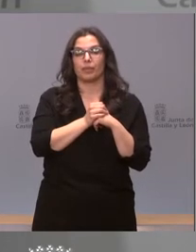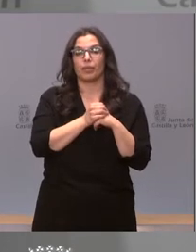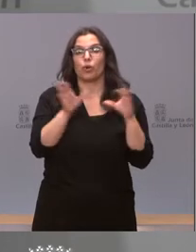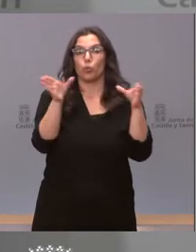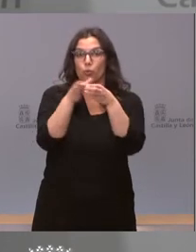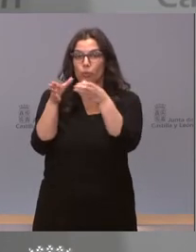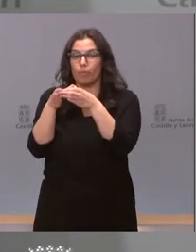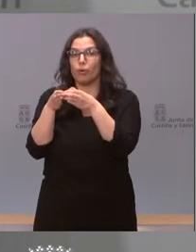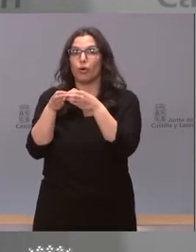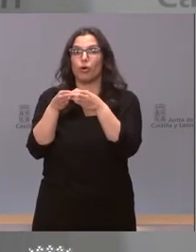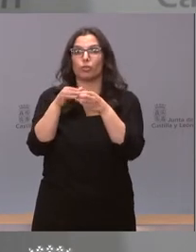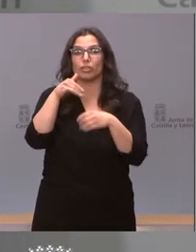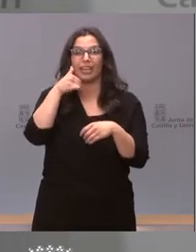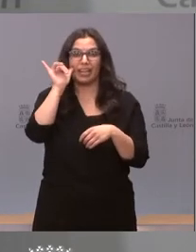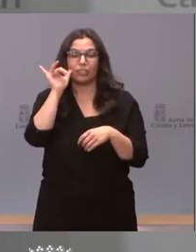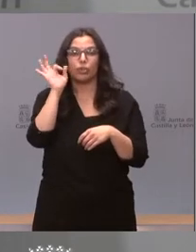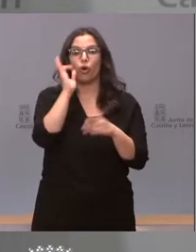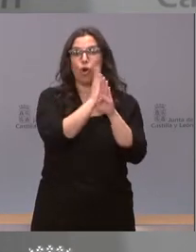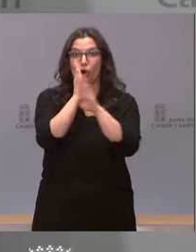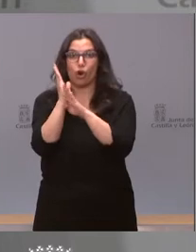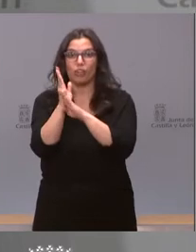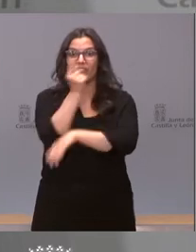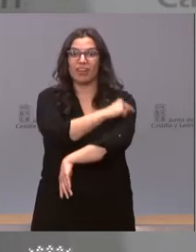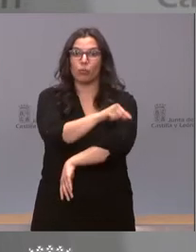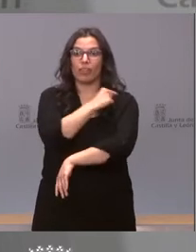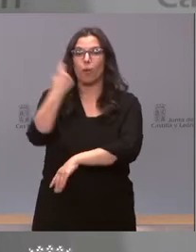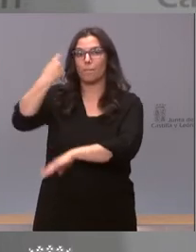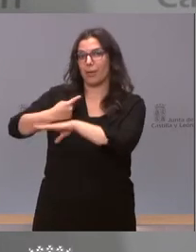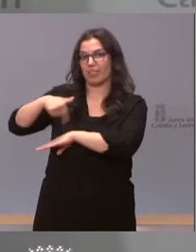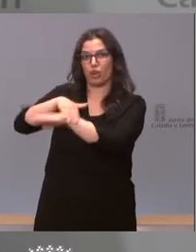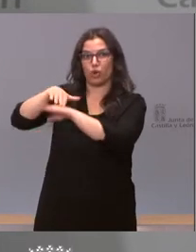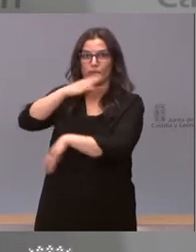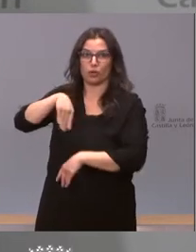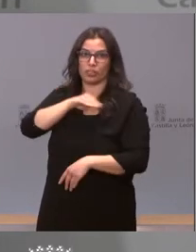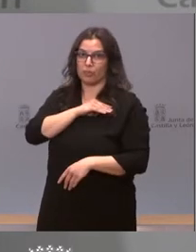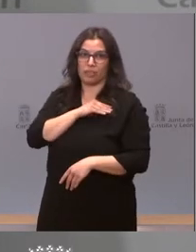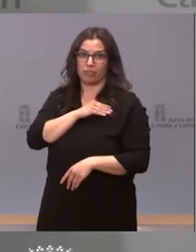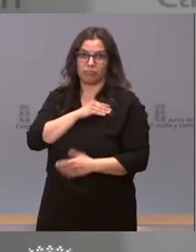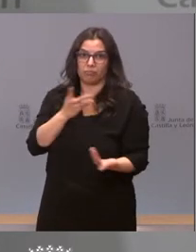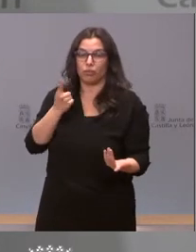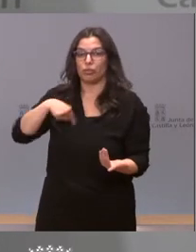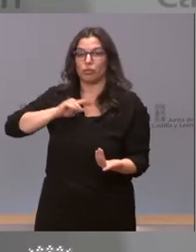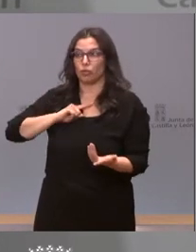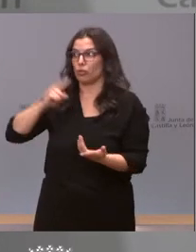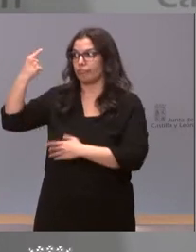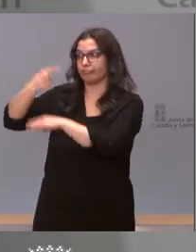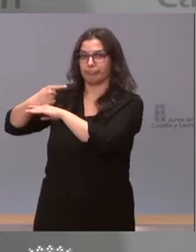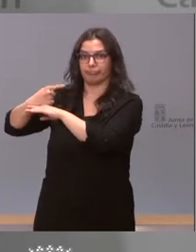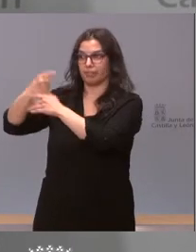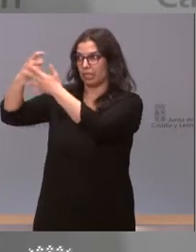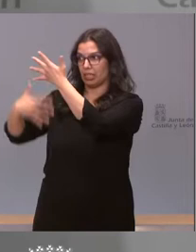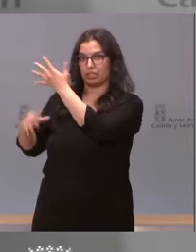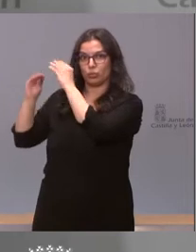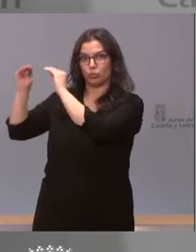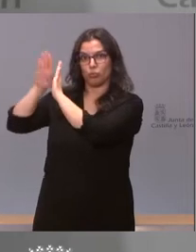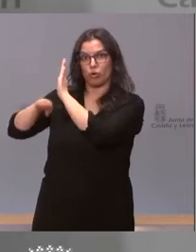grupos de riesgo de vacunación se determinan a nivel nacional. Por tanto, nosotros no hacemos sino seguir el programa